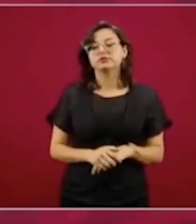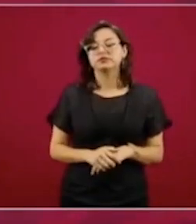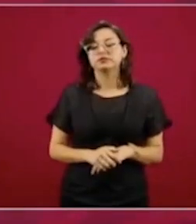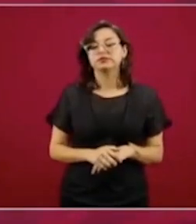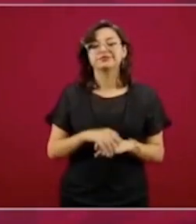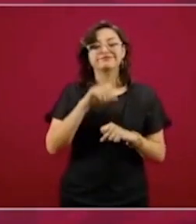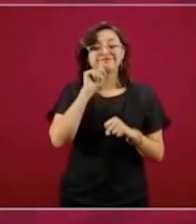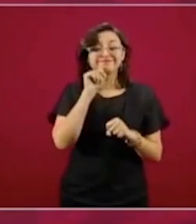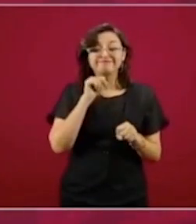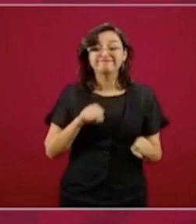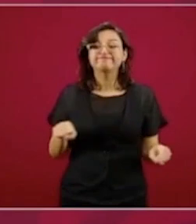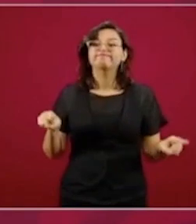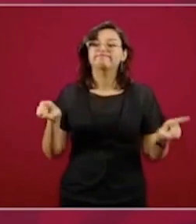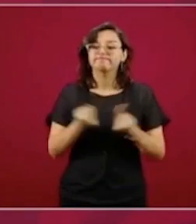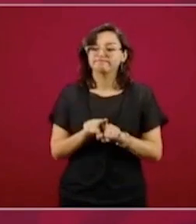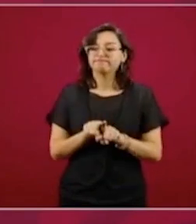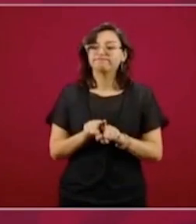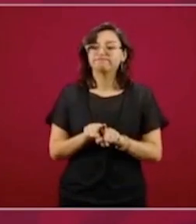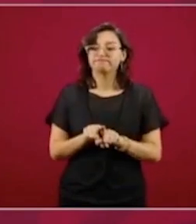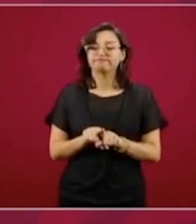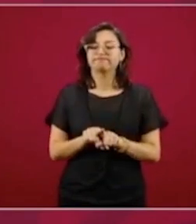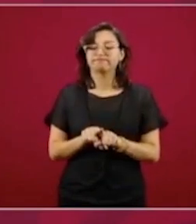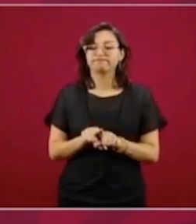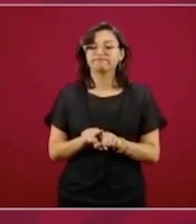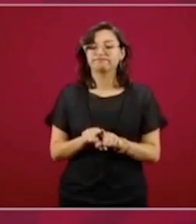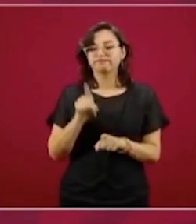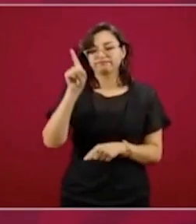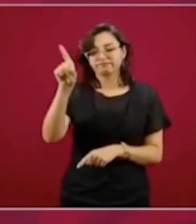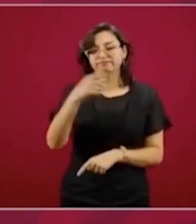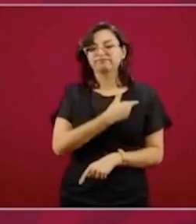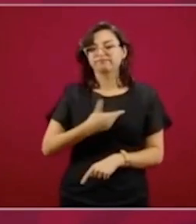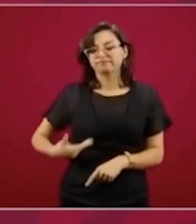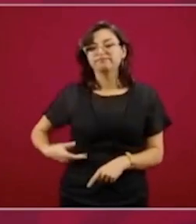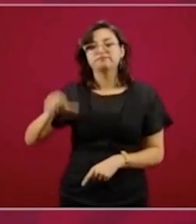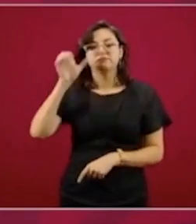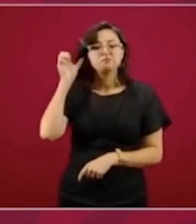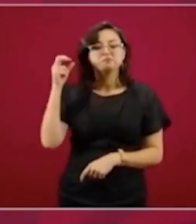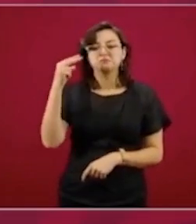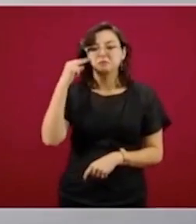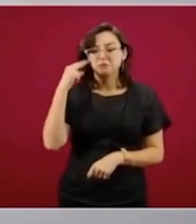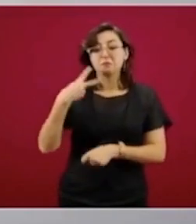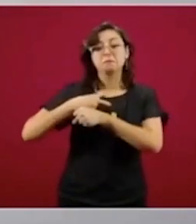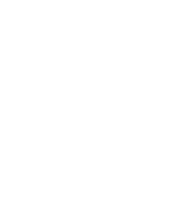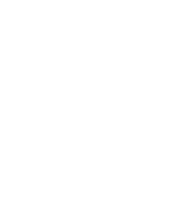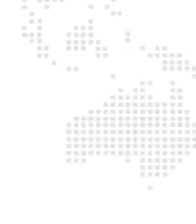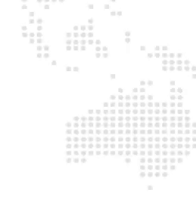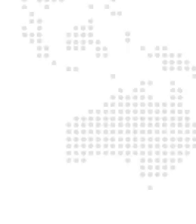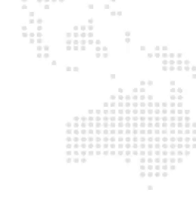mismo con el presidente de China, que me invitó.